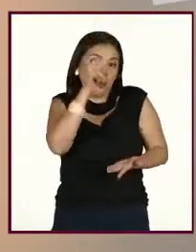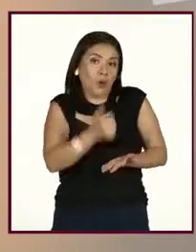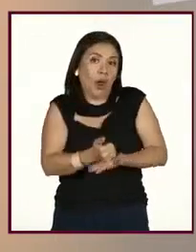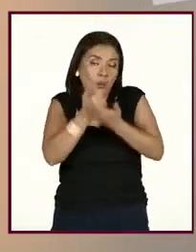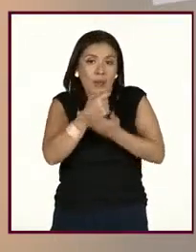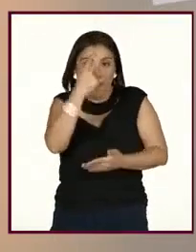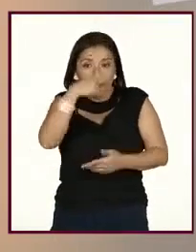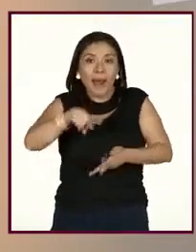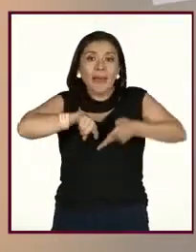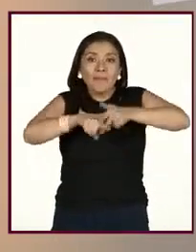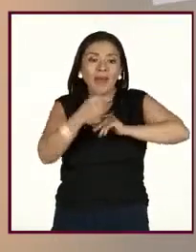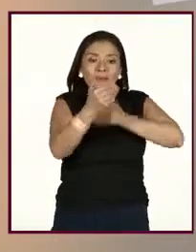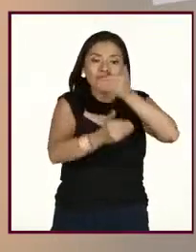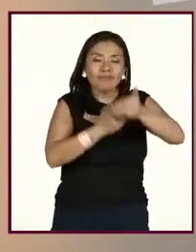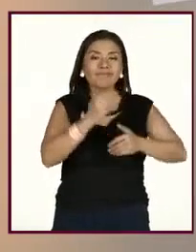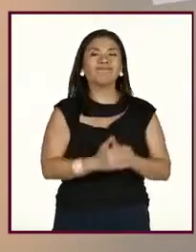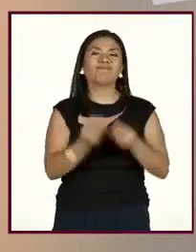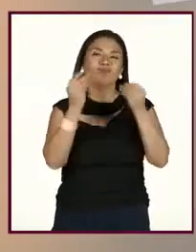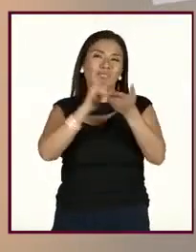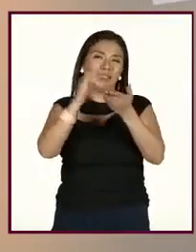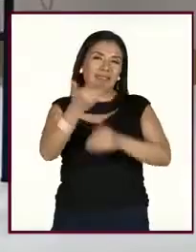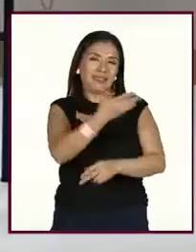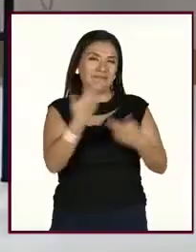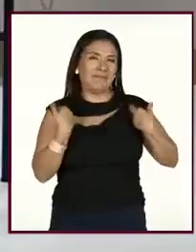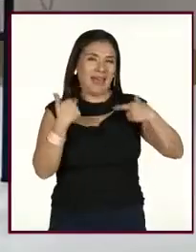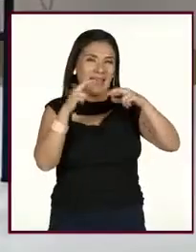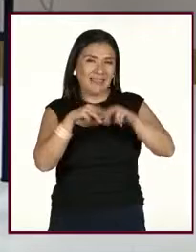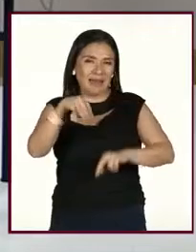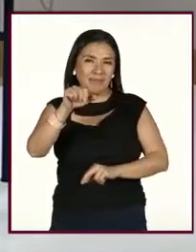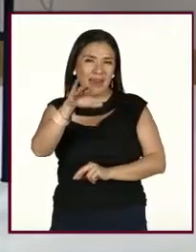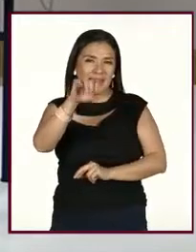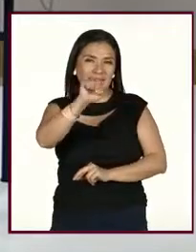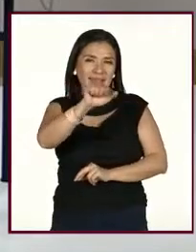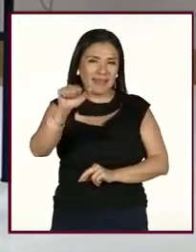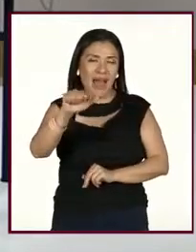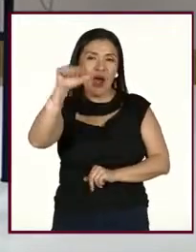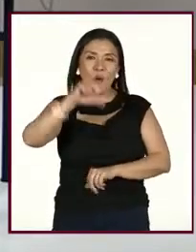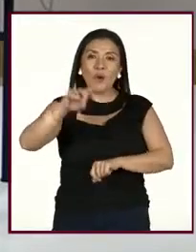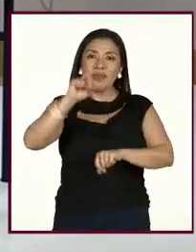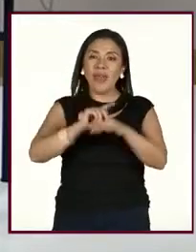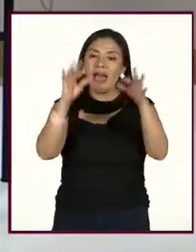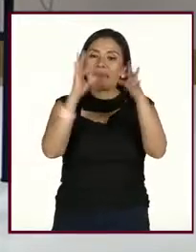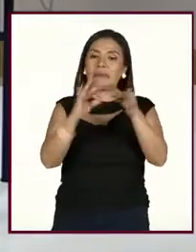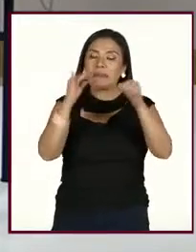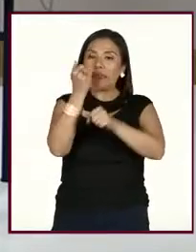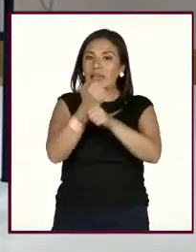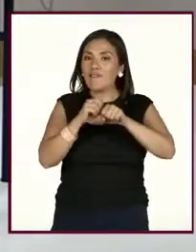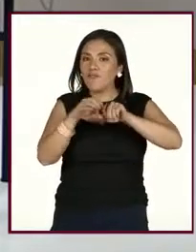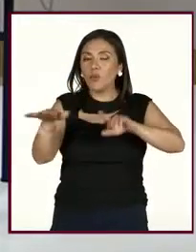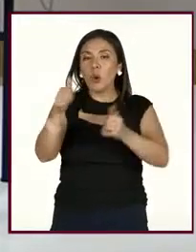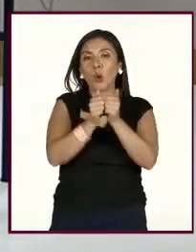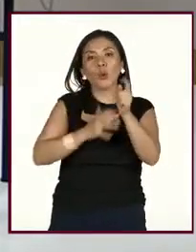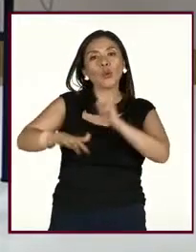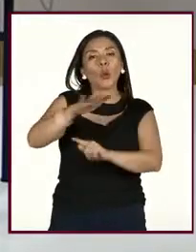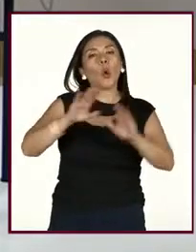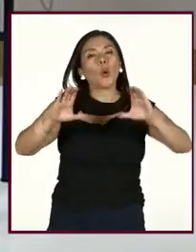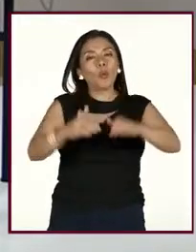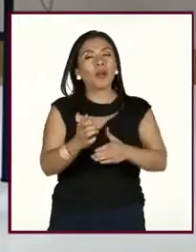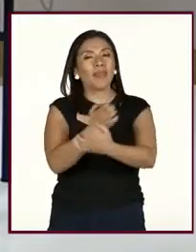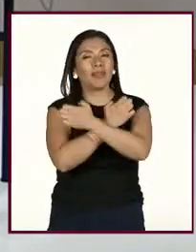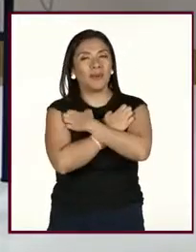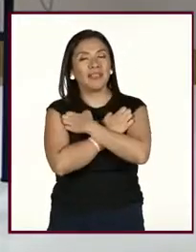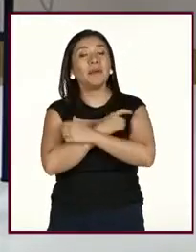esta manera podemos comenzar. Muchísimas gracias, maestra Marisa Morales, por compartir la información con nuestra comunidad educativa.